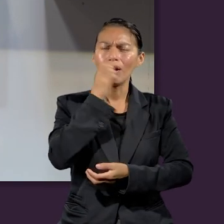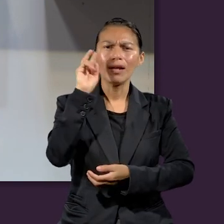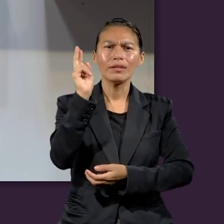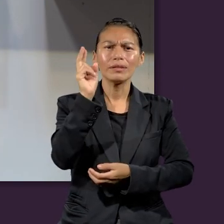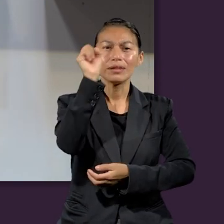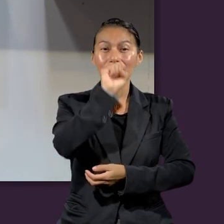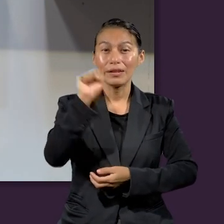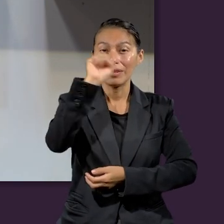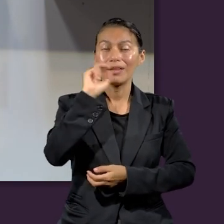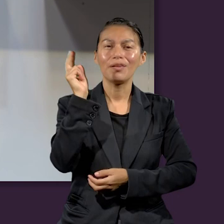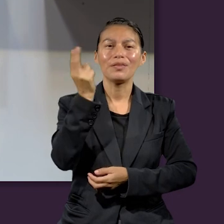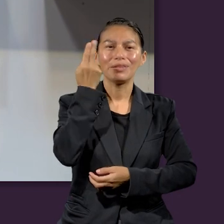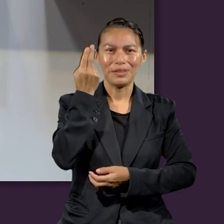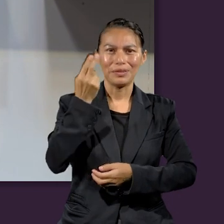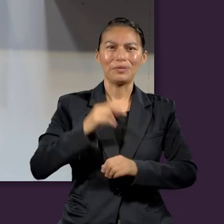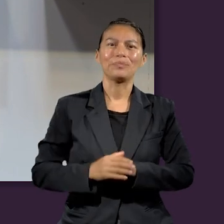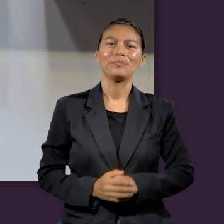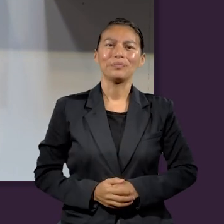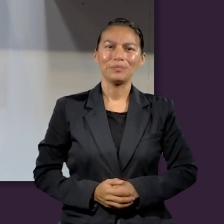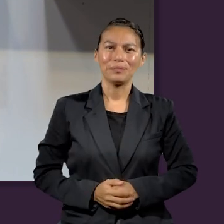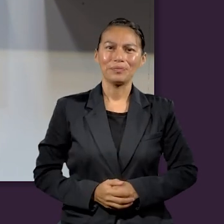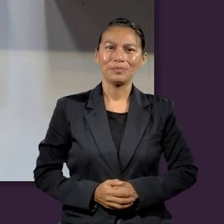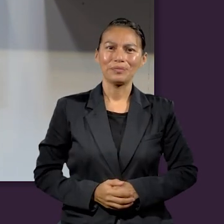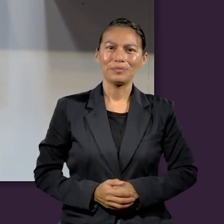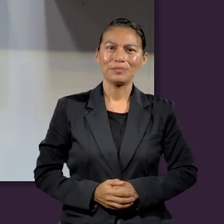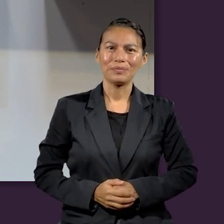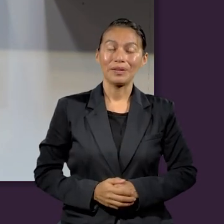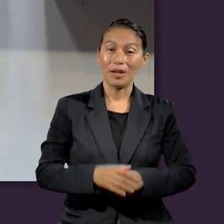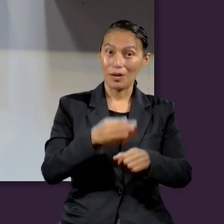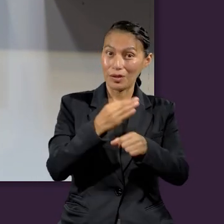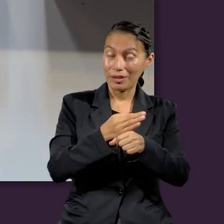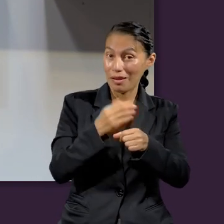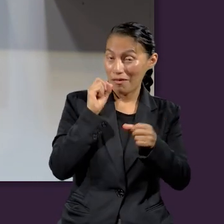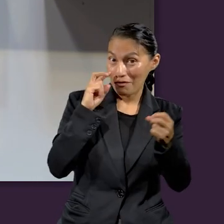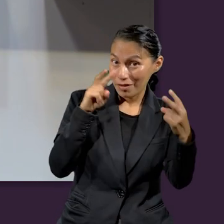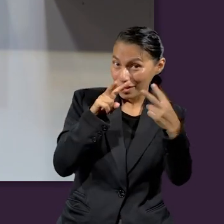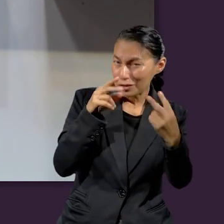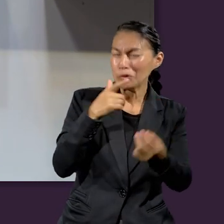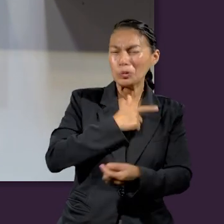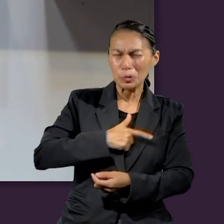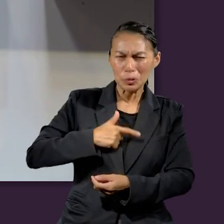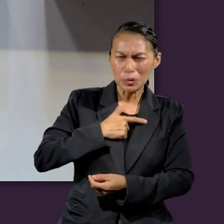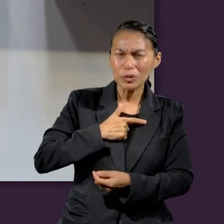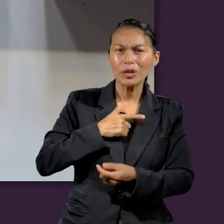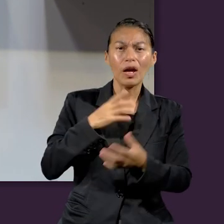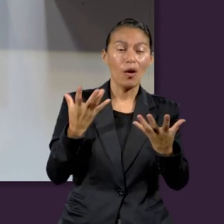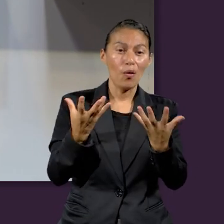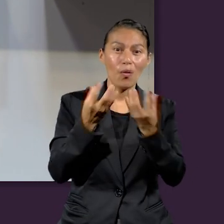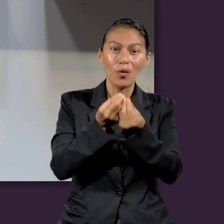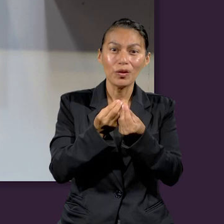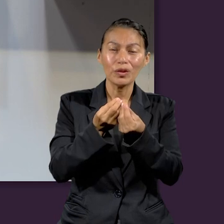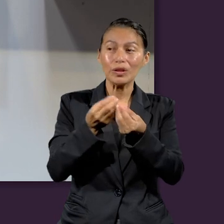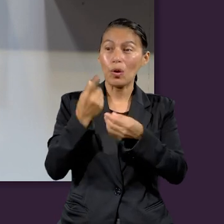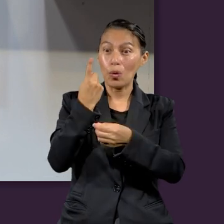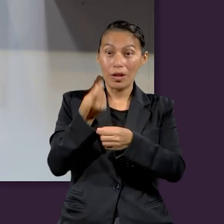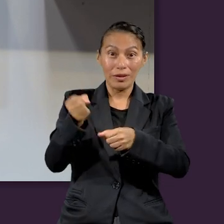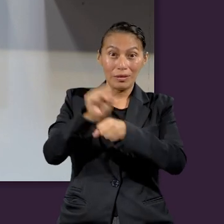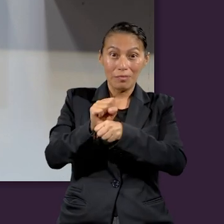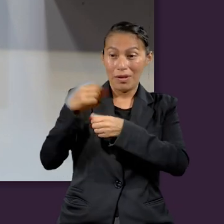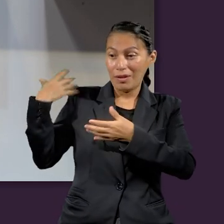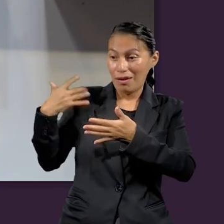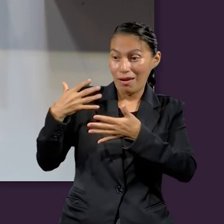Escuela Sabática Universitaria. Es un gusto poder vernos para poder repasar lo que hemos